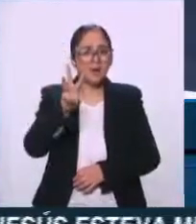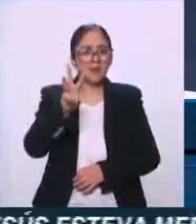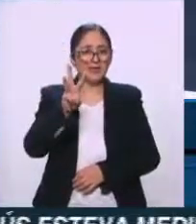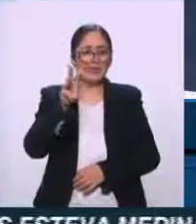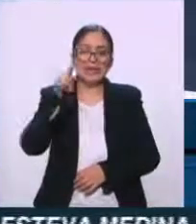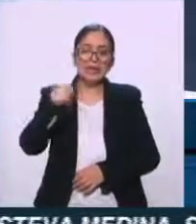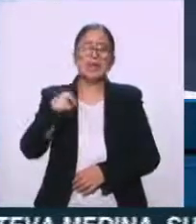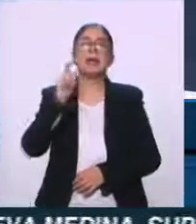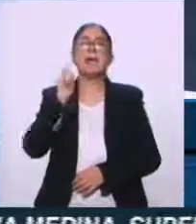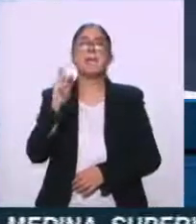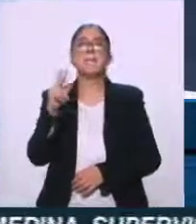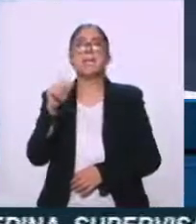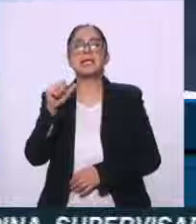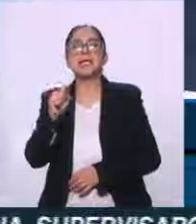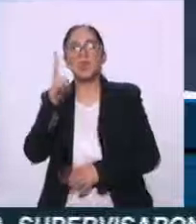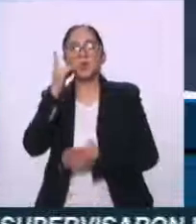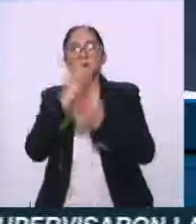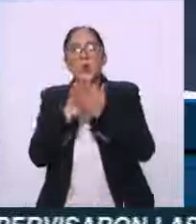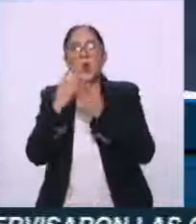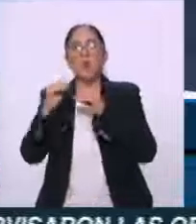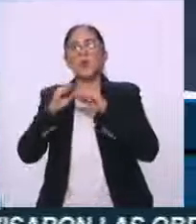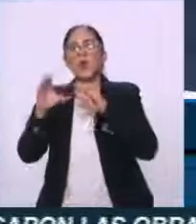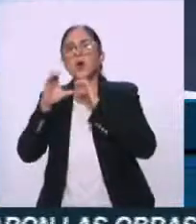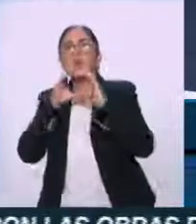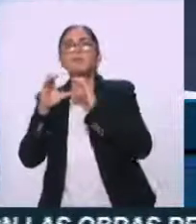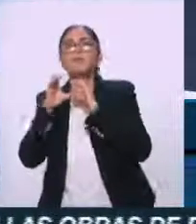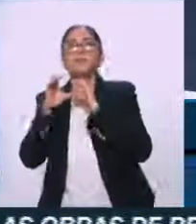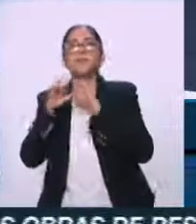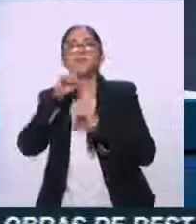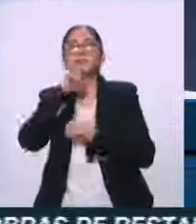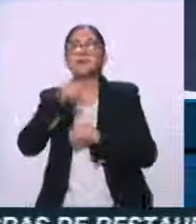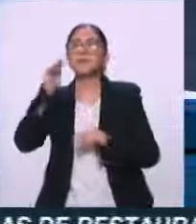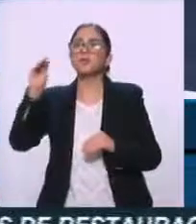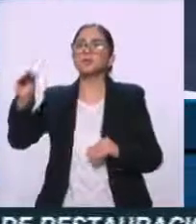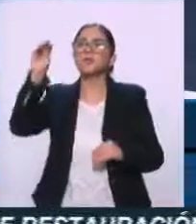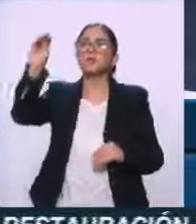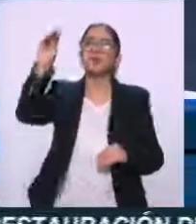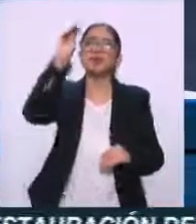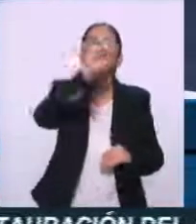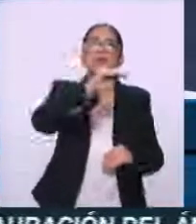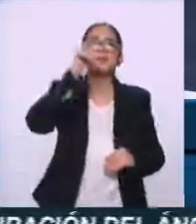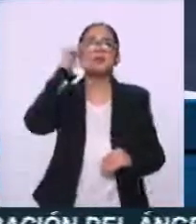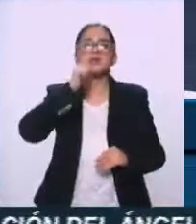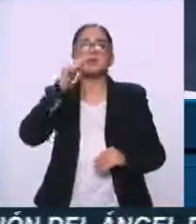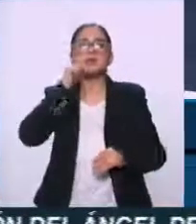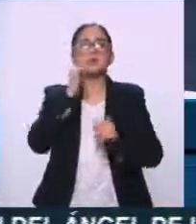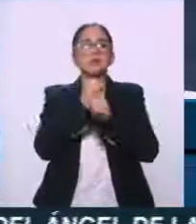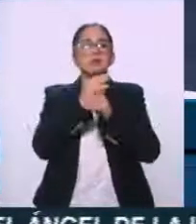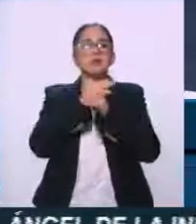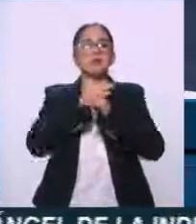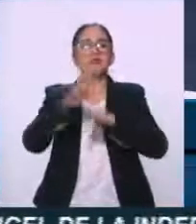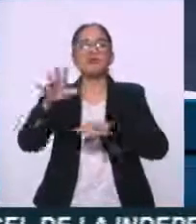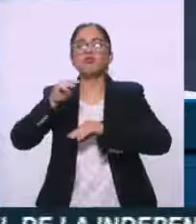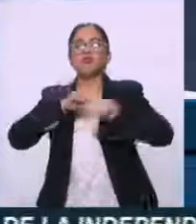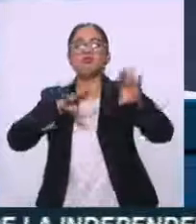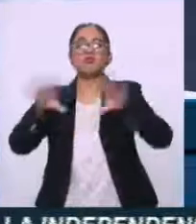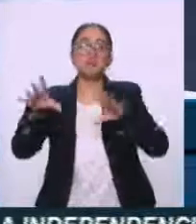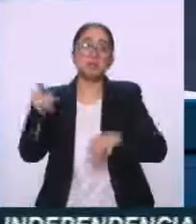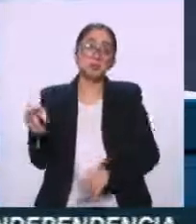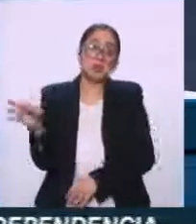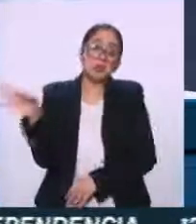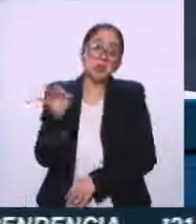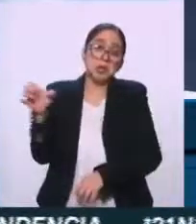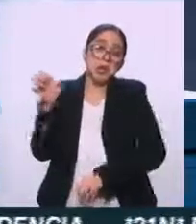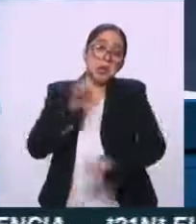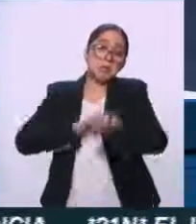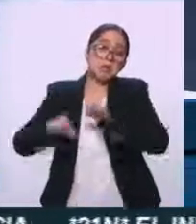dedica a los medios de comunicación, sino que están muchos lobbies, en muchos lugares donde se cabildean muchas cosas. Y, pues, a lo mejor ya le entraron a